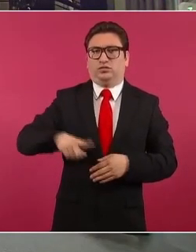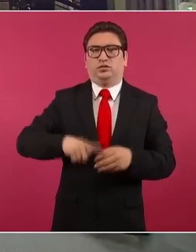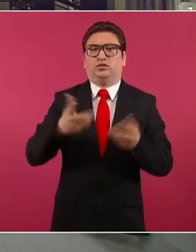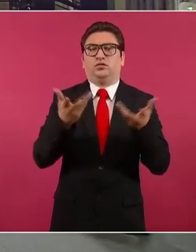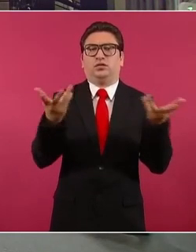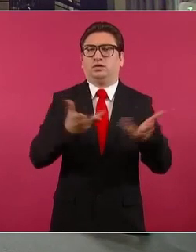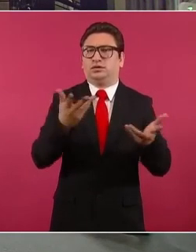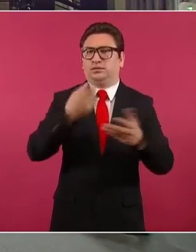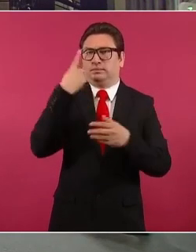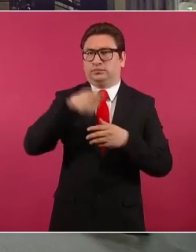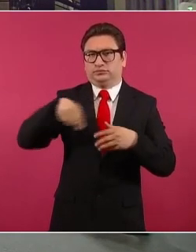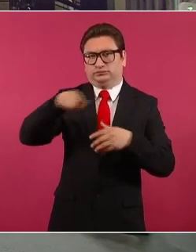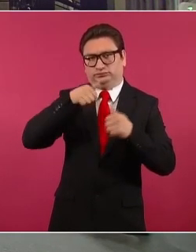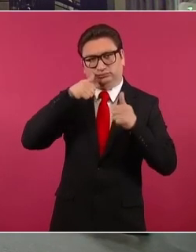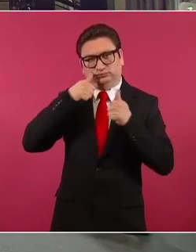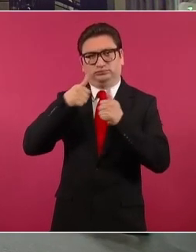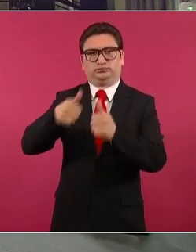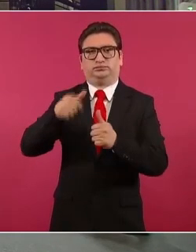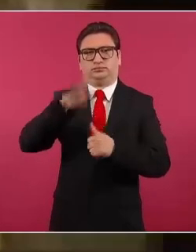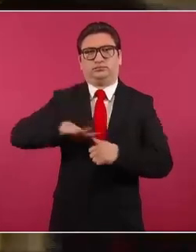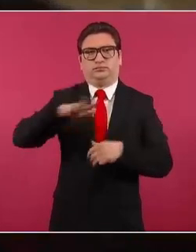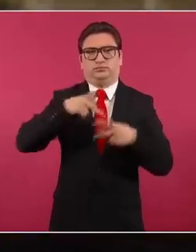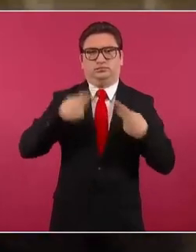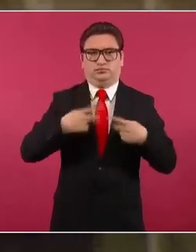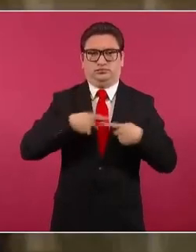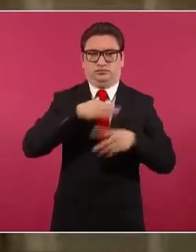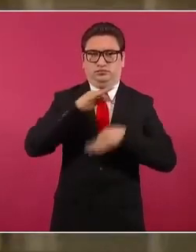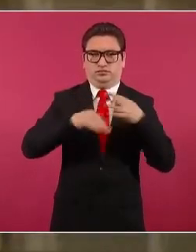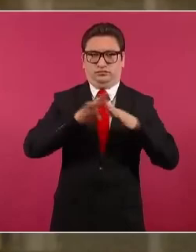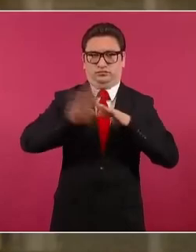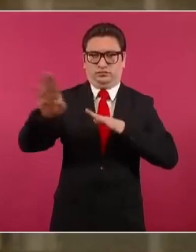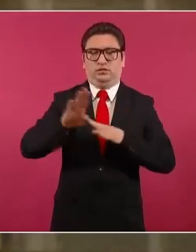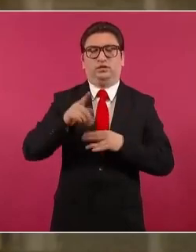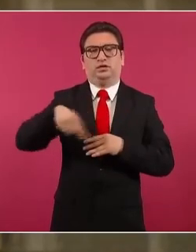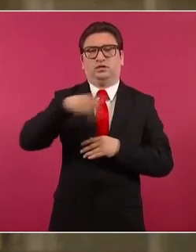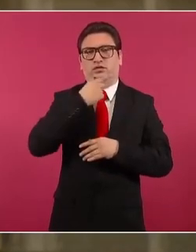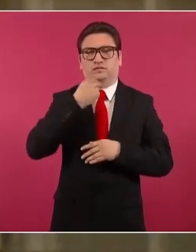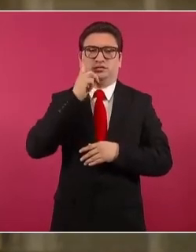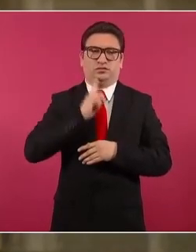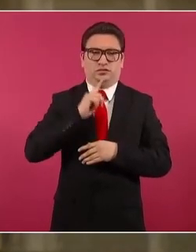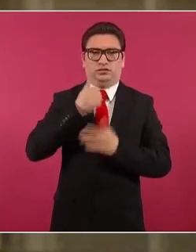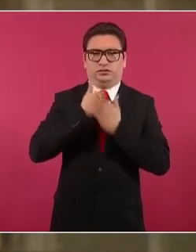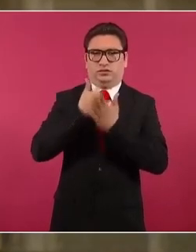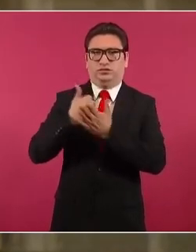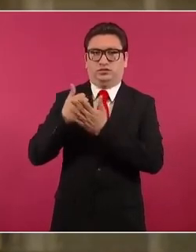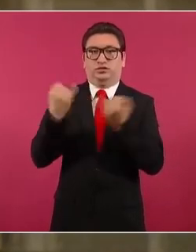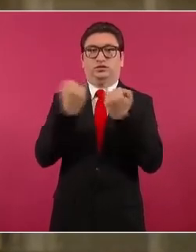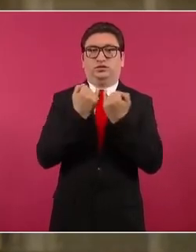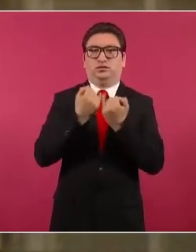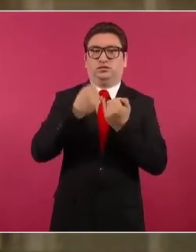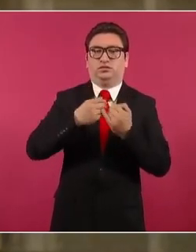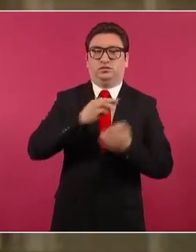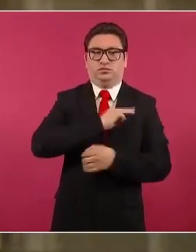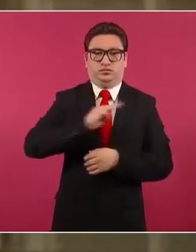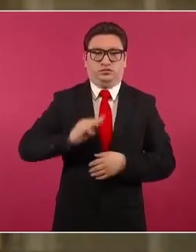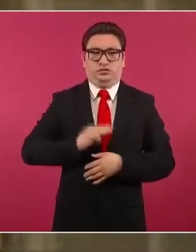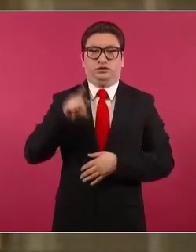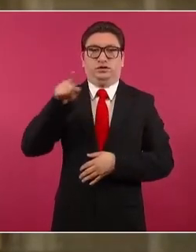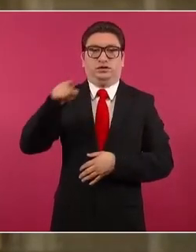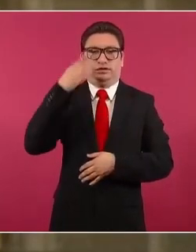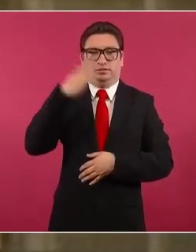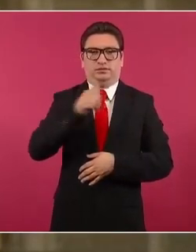atender a las y los migrantes y también para ayudar a los municipios? El alcalde nos decía